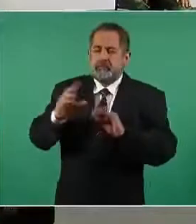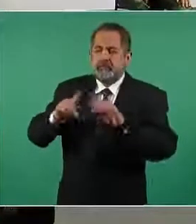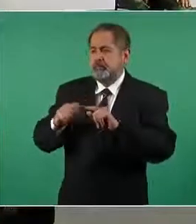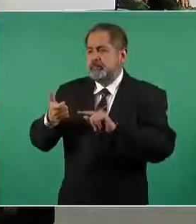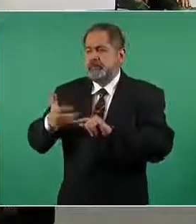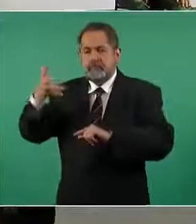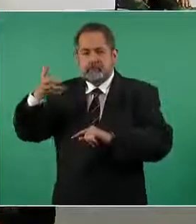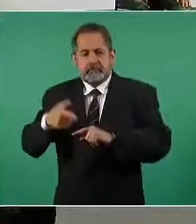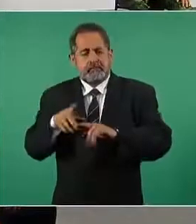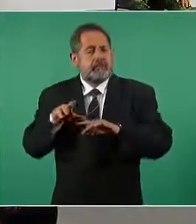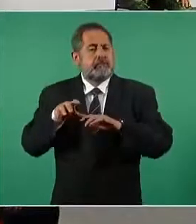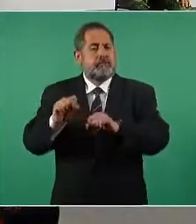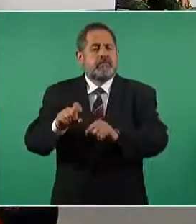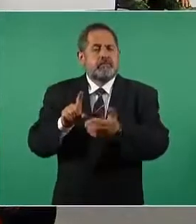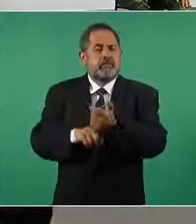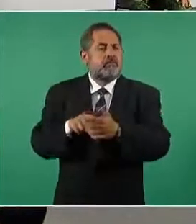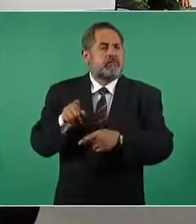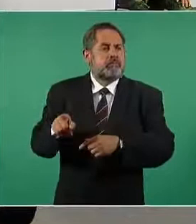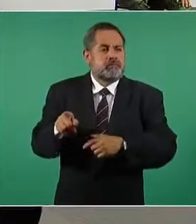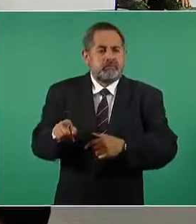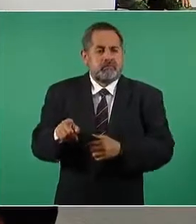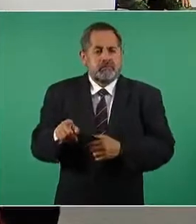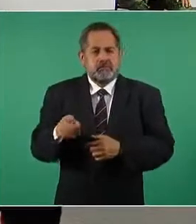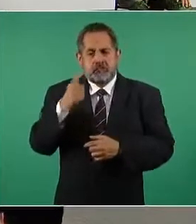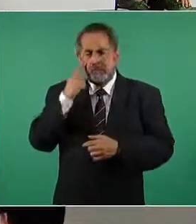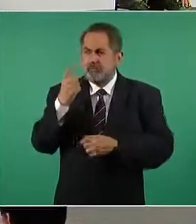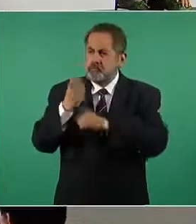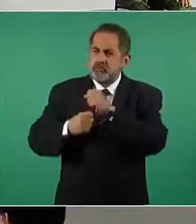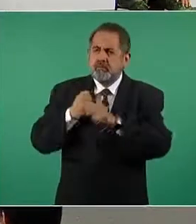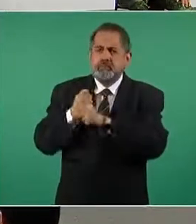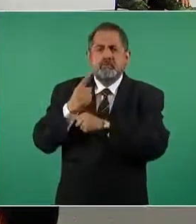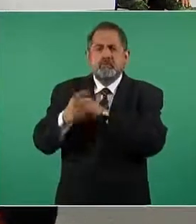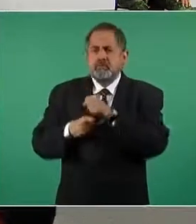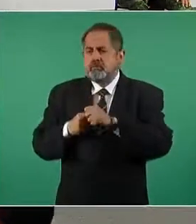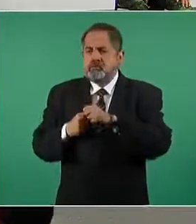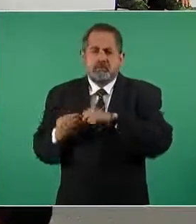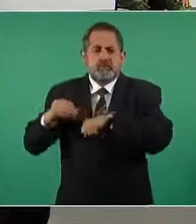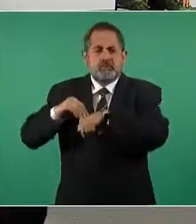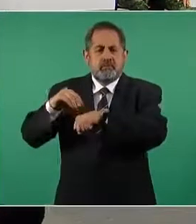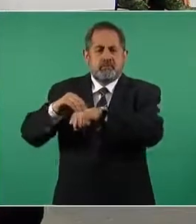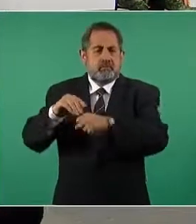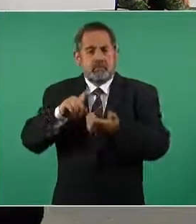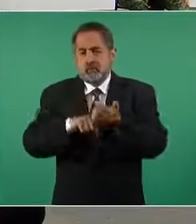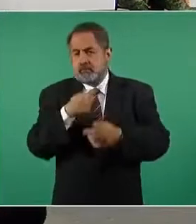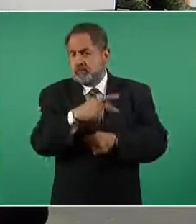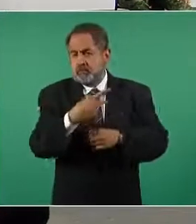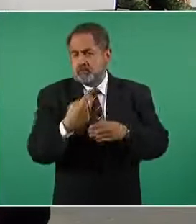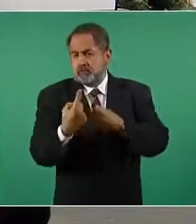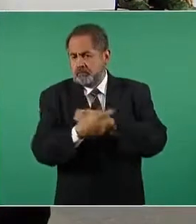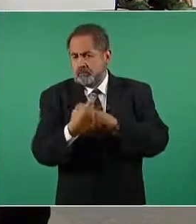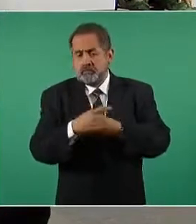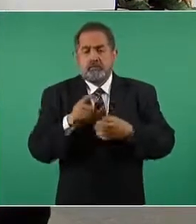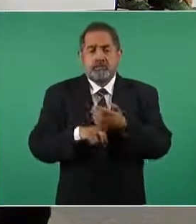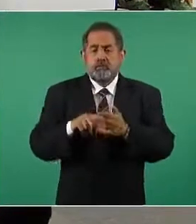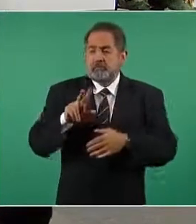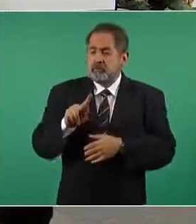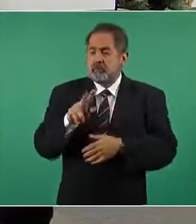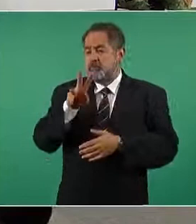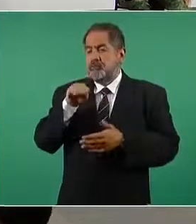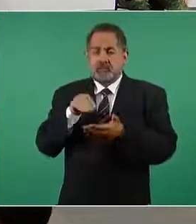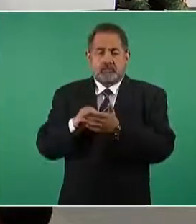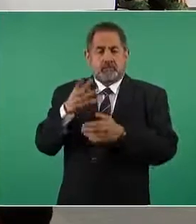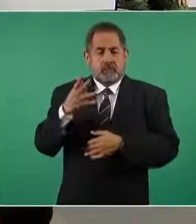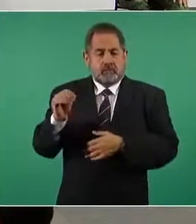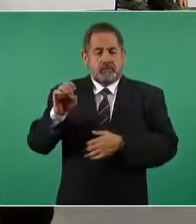alcanzar los ocho cada año va siendo escalado porque así lo hacen ellos para sus proyectos a 84 mil